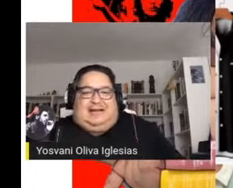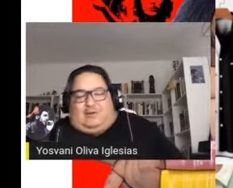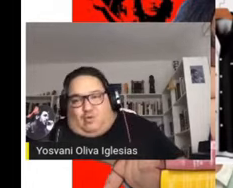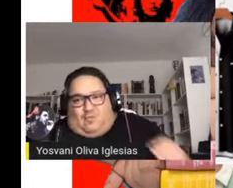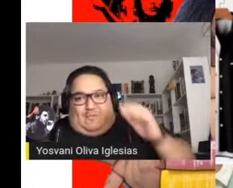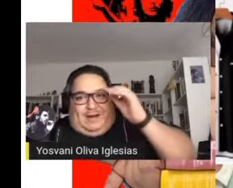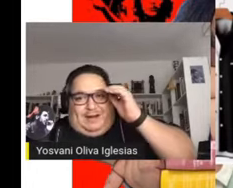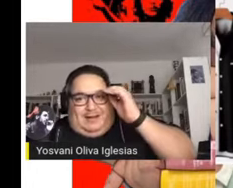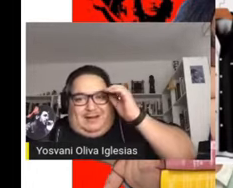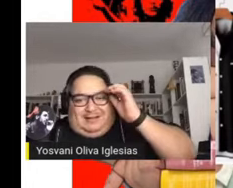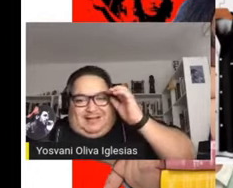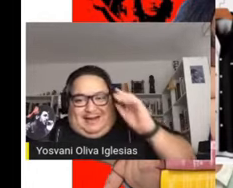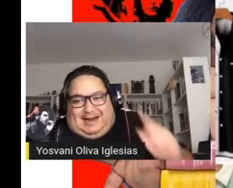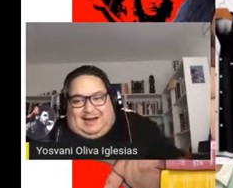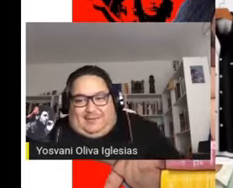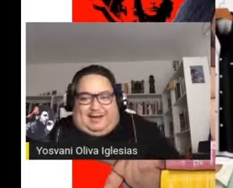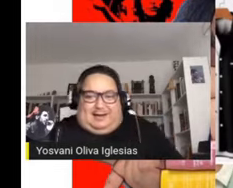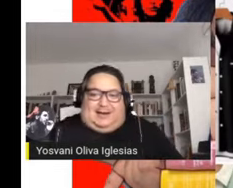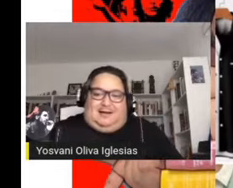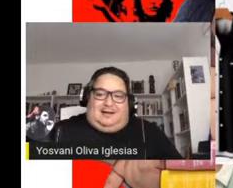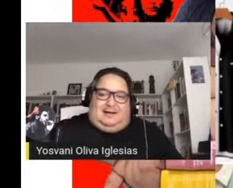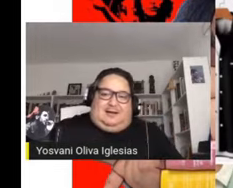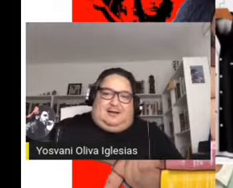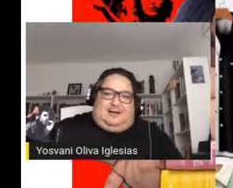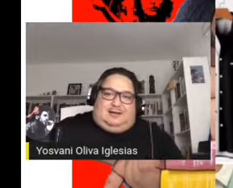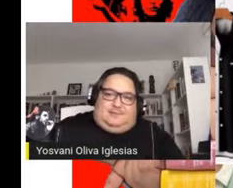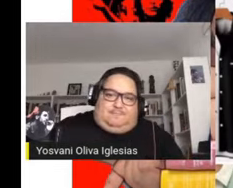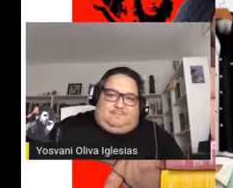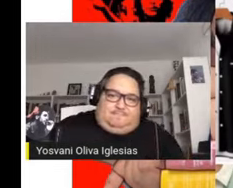de la cumbre de las Américas.